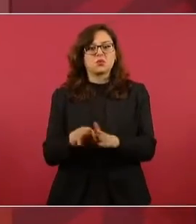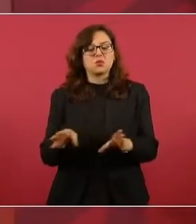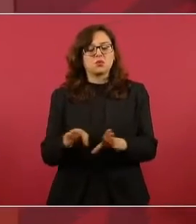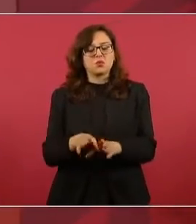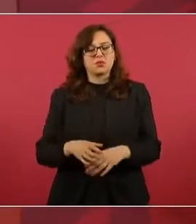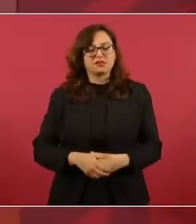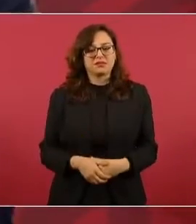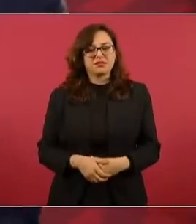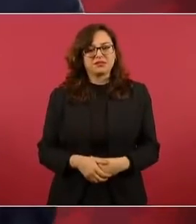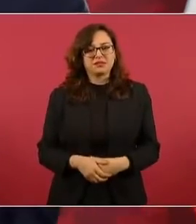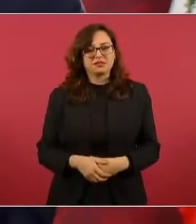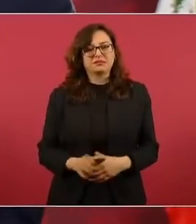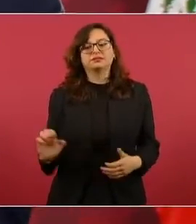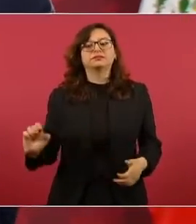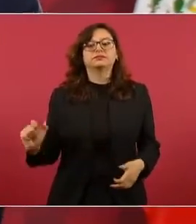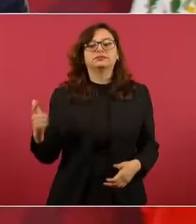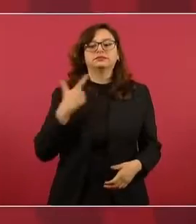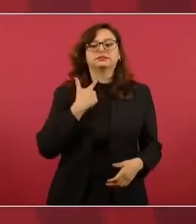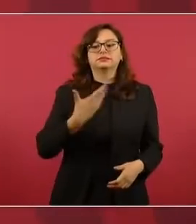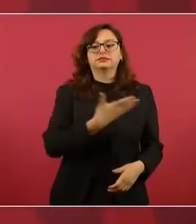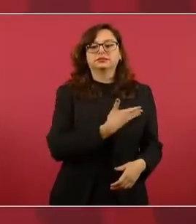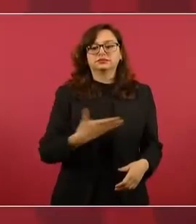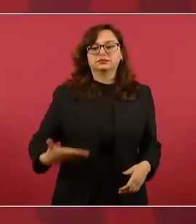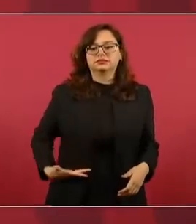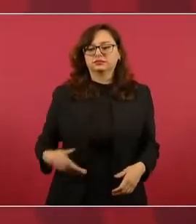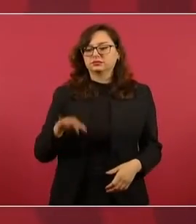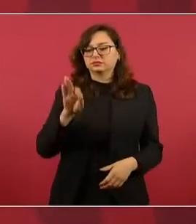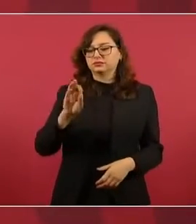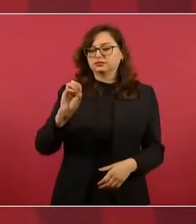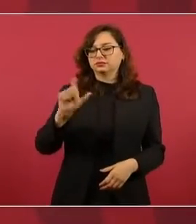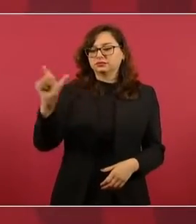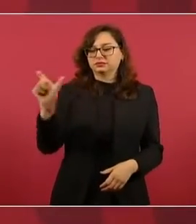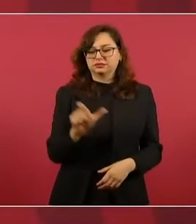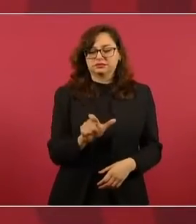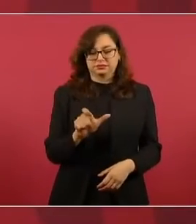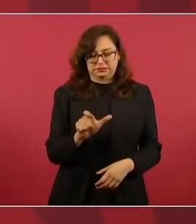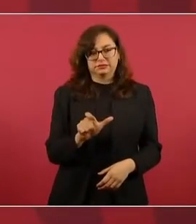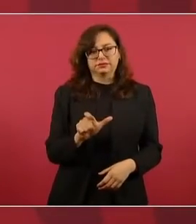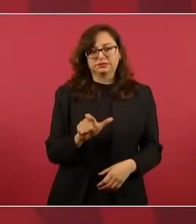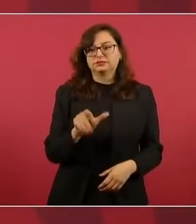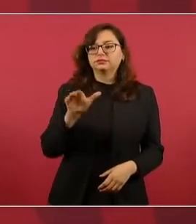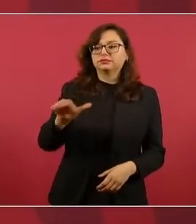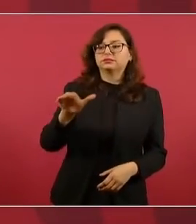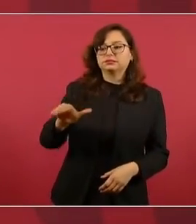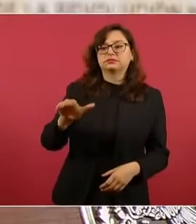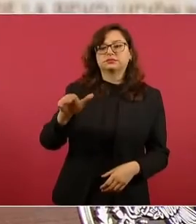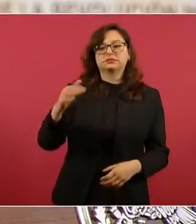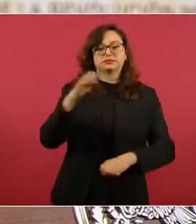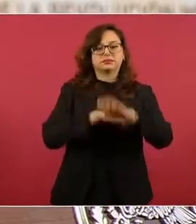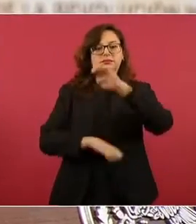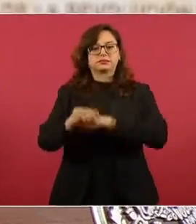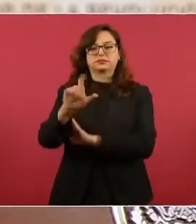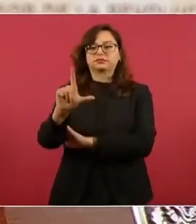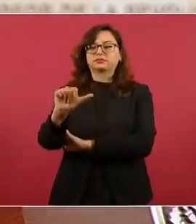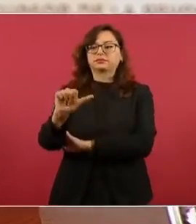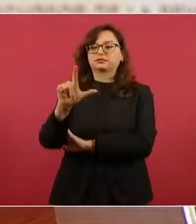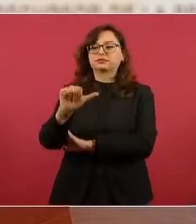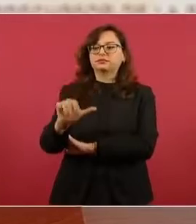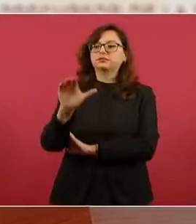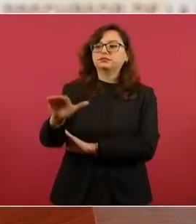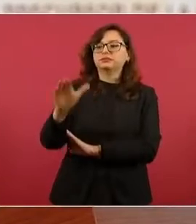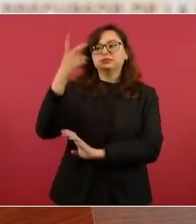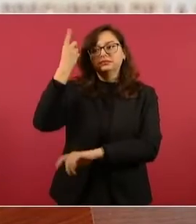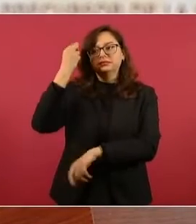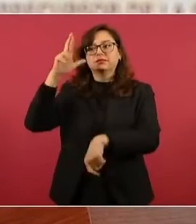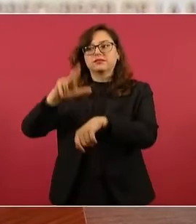al gerente de LALA director de